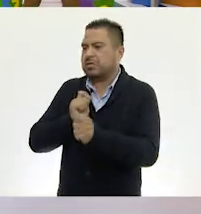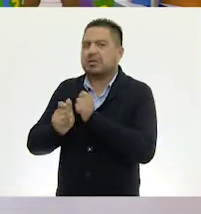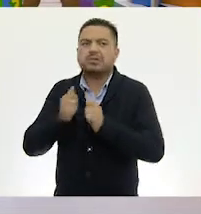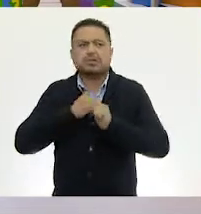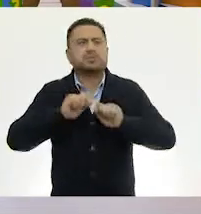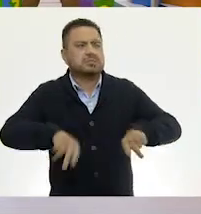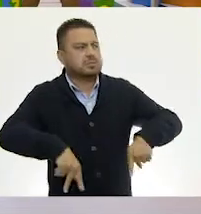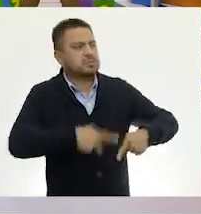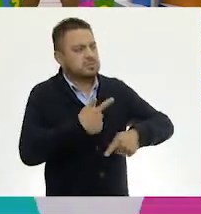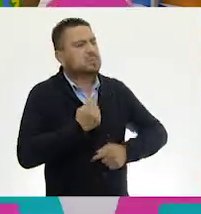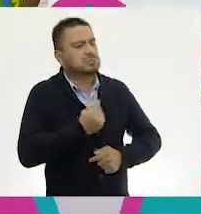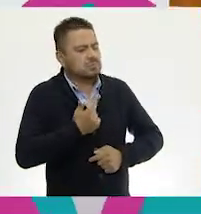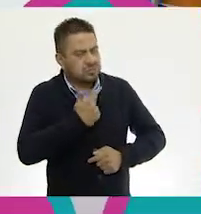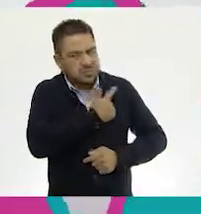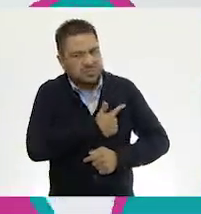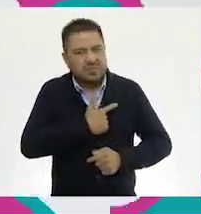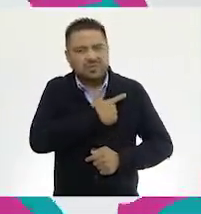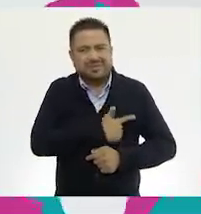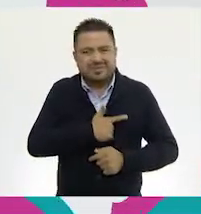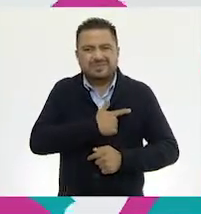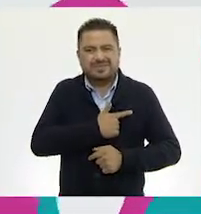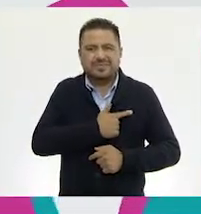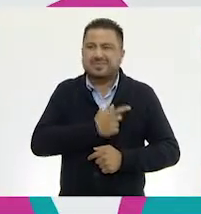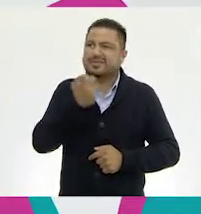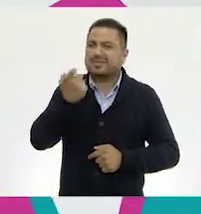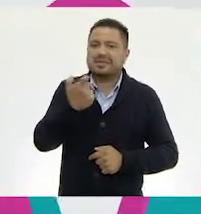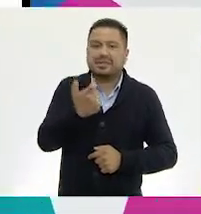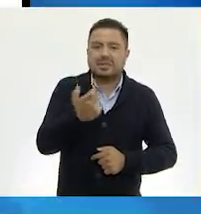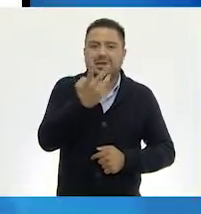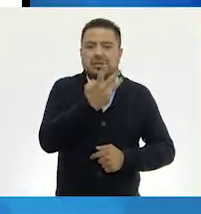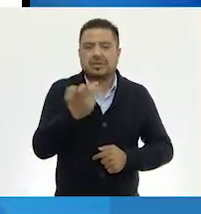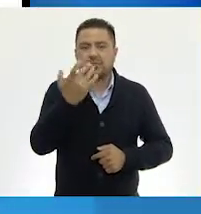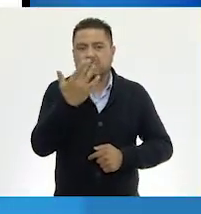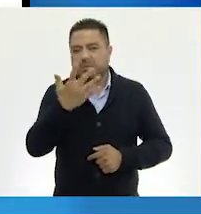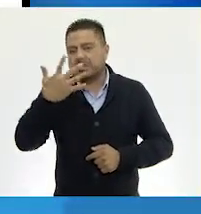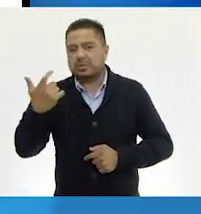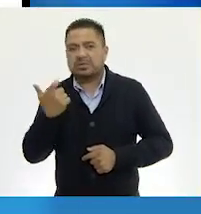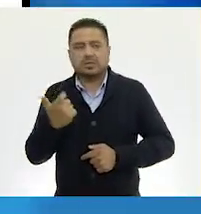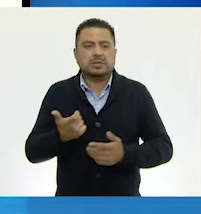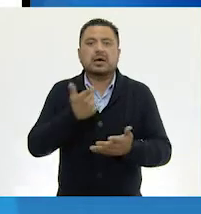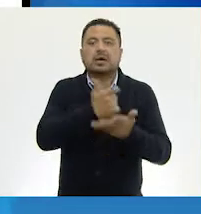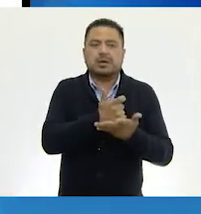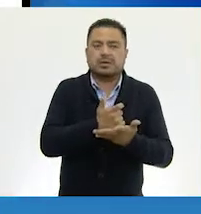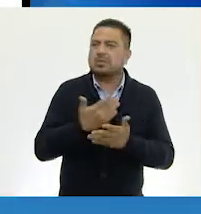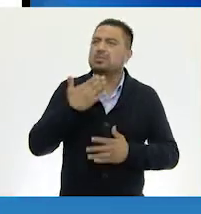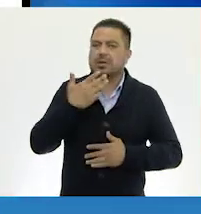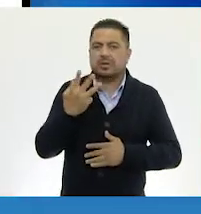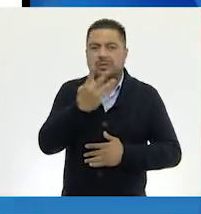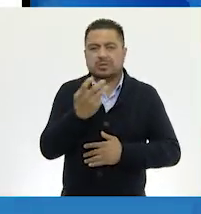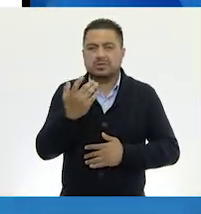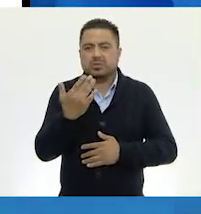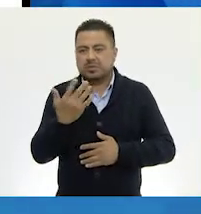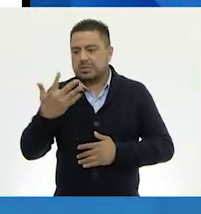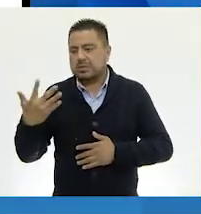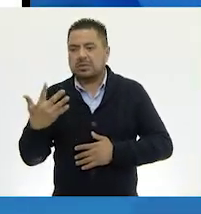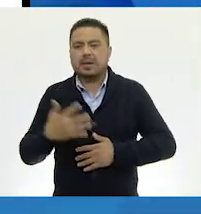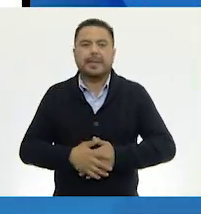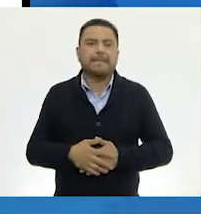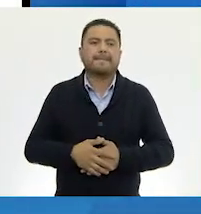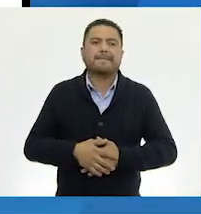te lo vendo con mucho gusto. Muy bien. Cuesta trescientos cincuenta y cinco. Así es, trescientos cincuenta y cinco.